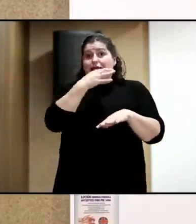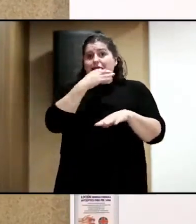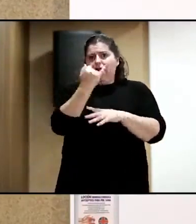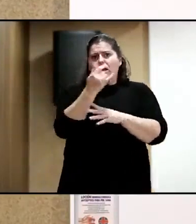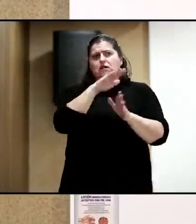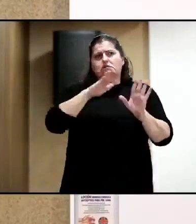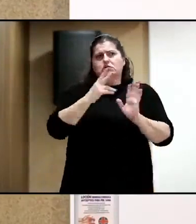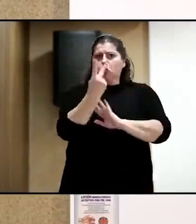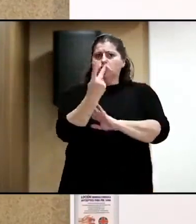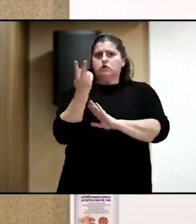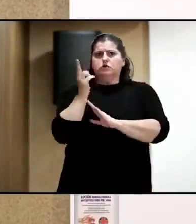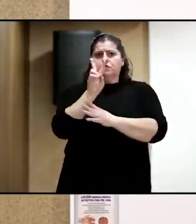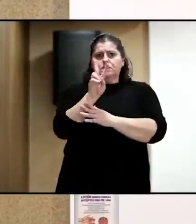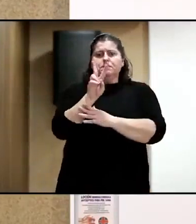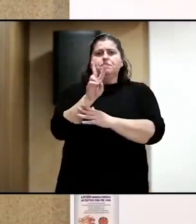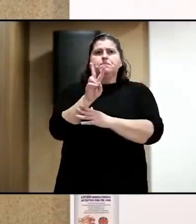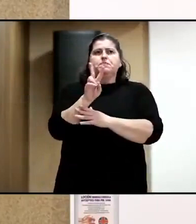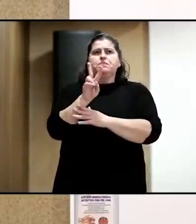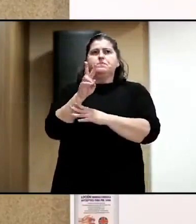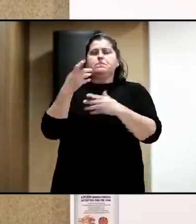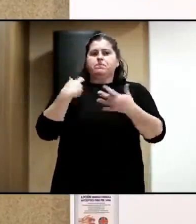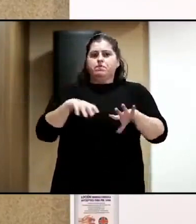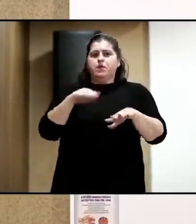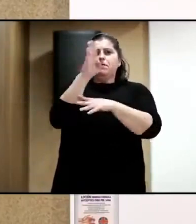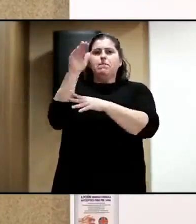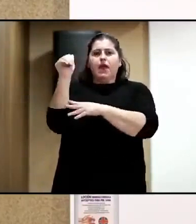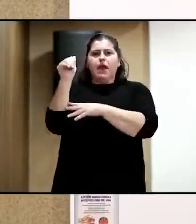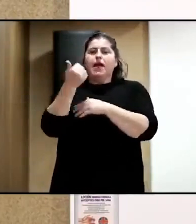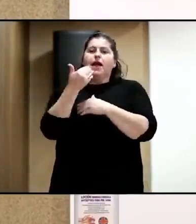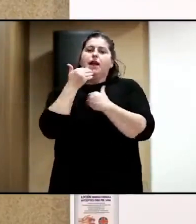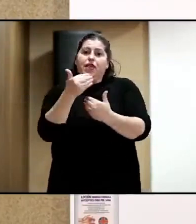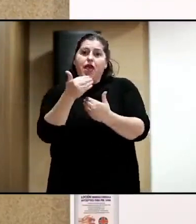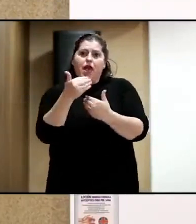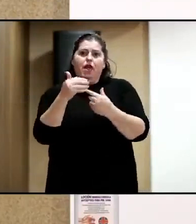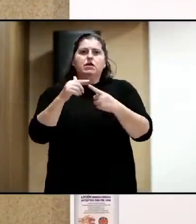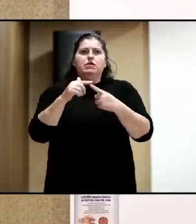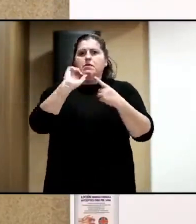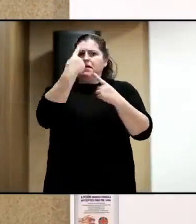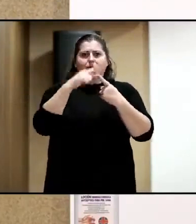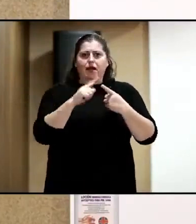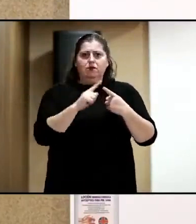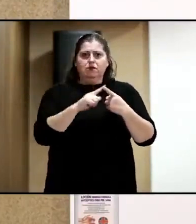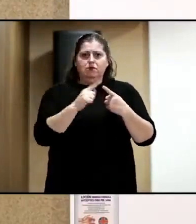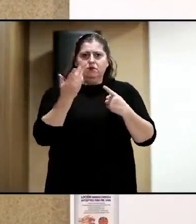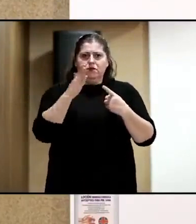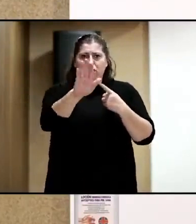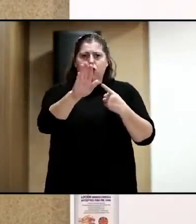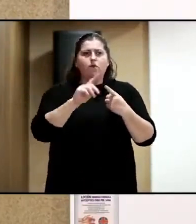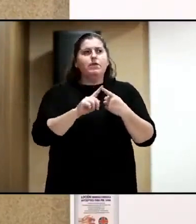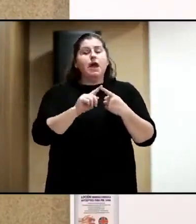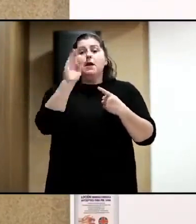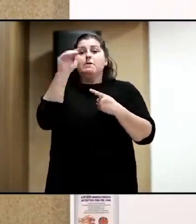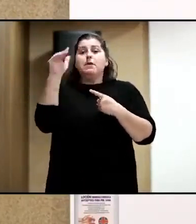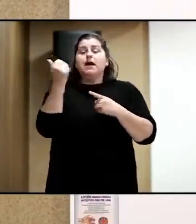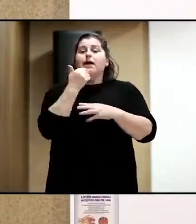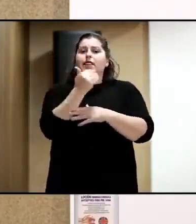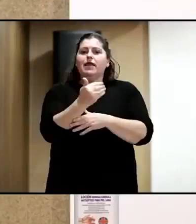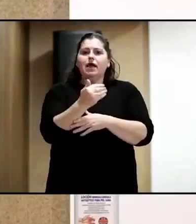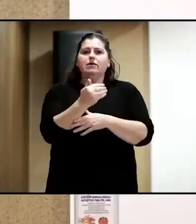ellas. En concreto, la de Pepe García, que va a ser la primera. Pepe García,